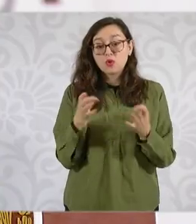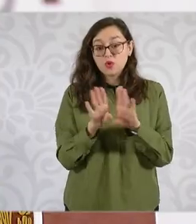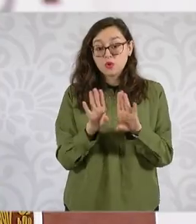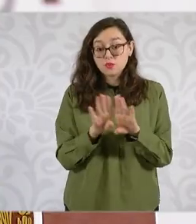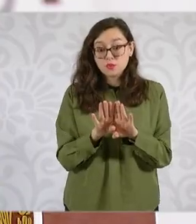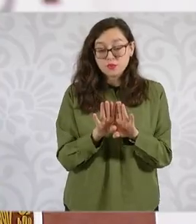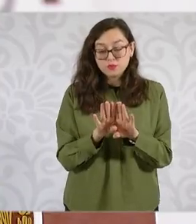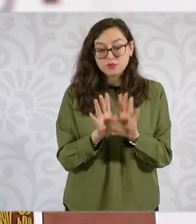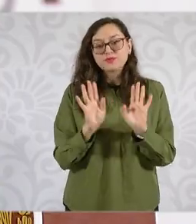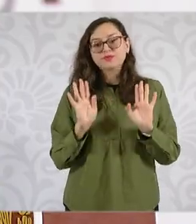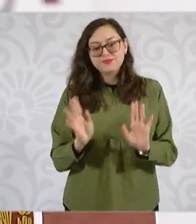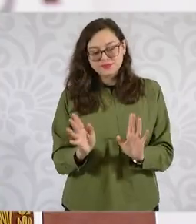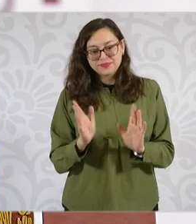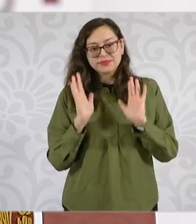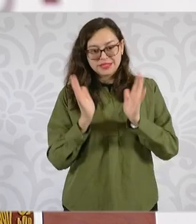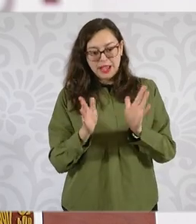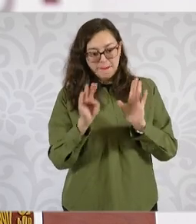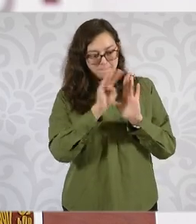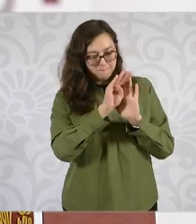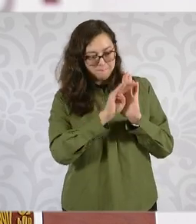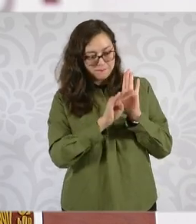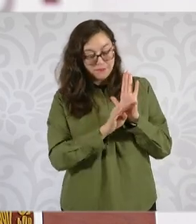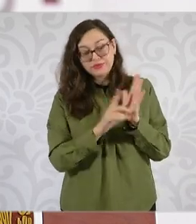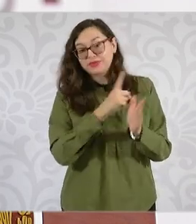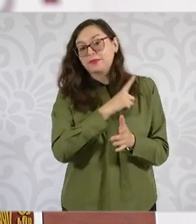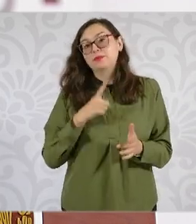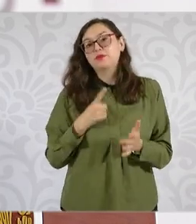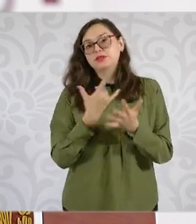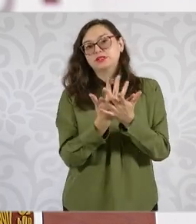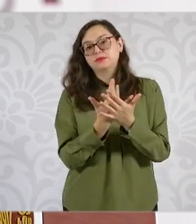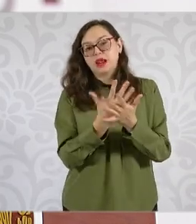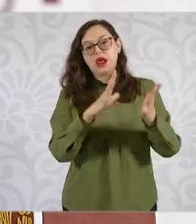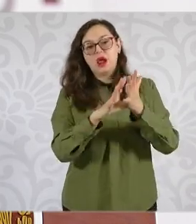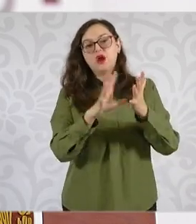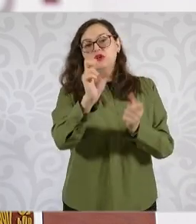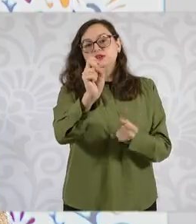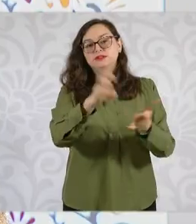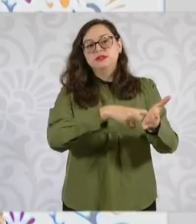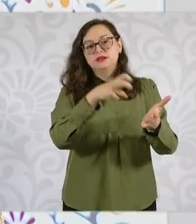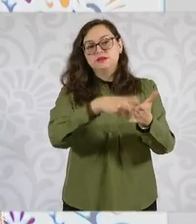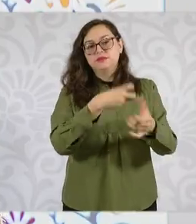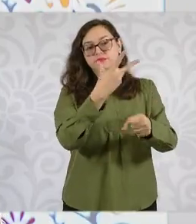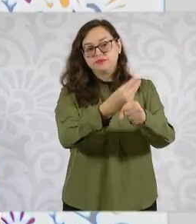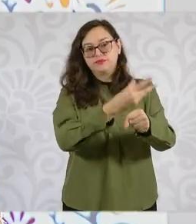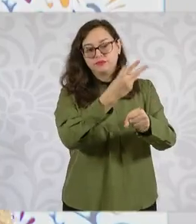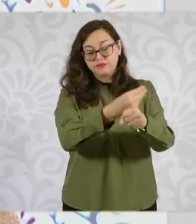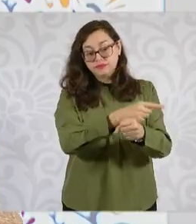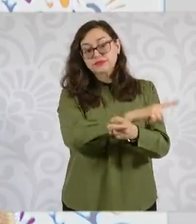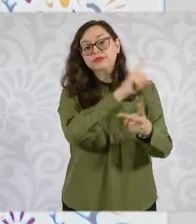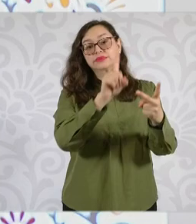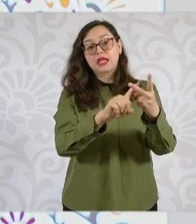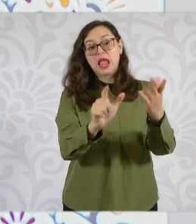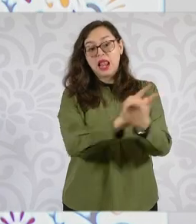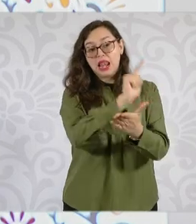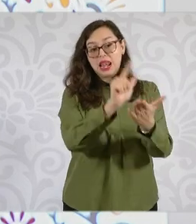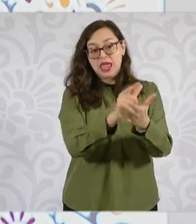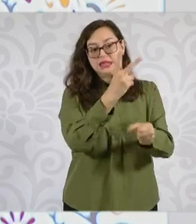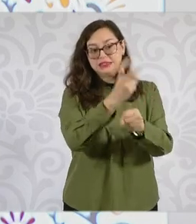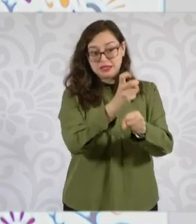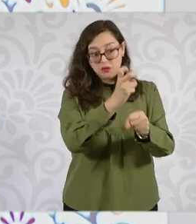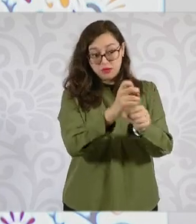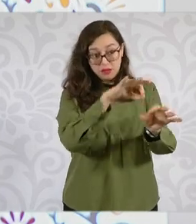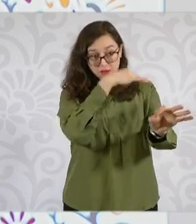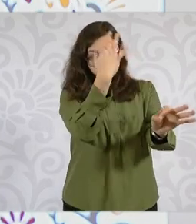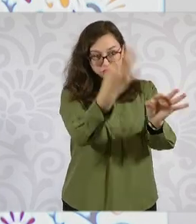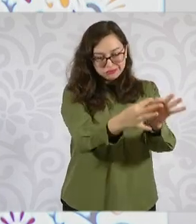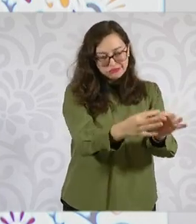Ya tenemos el modelo, ahora que pase la reforma constitucional y la ley secundaria, ya venimos aquí a la